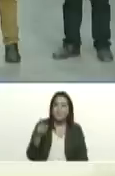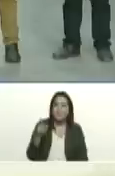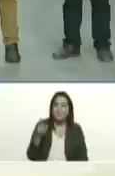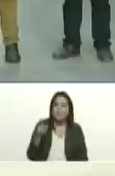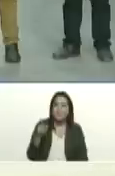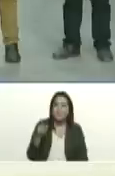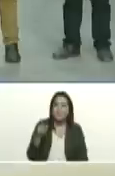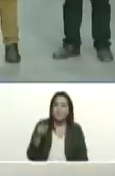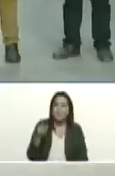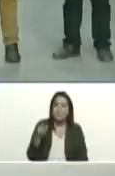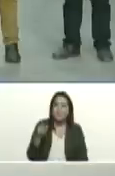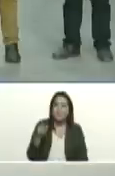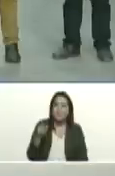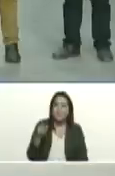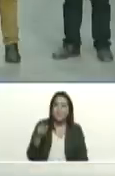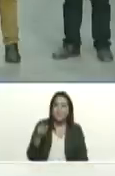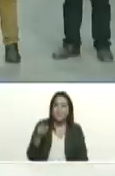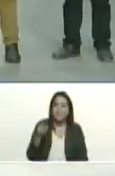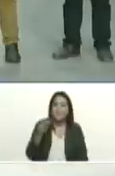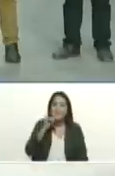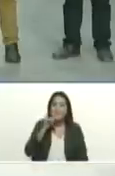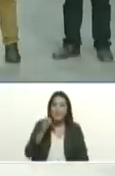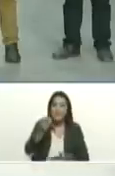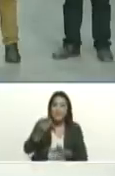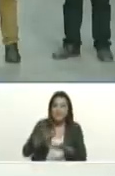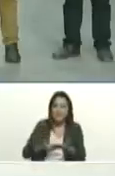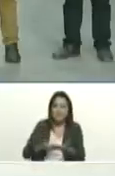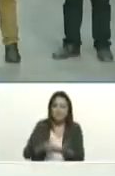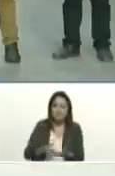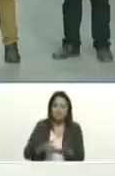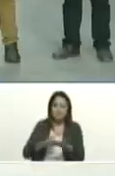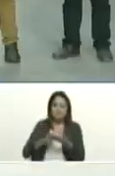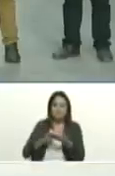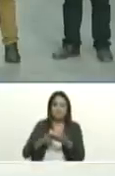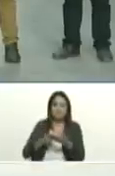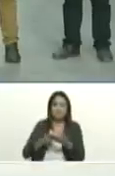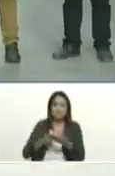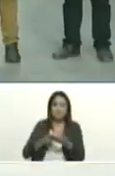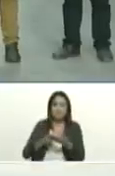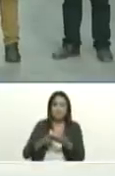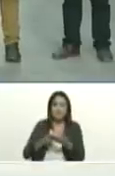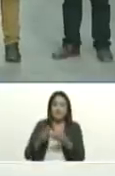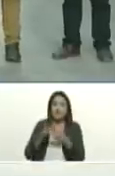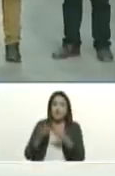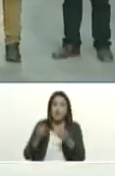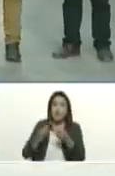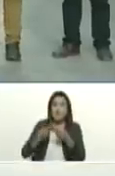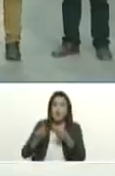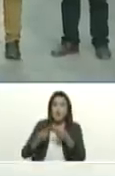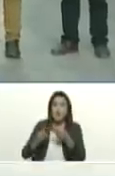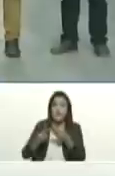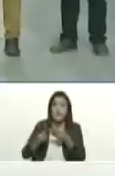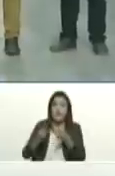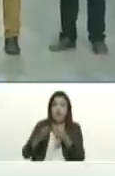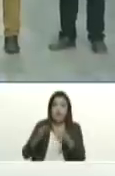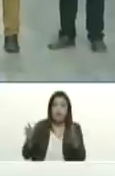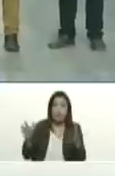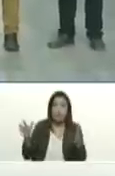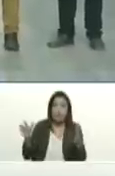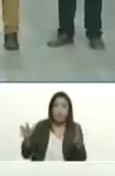el informe de todo el material son galpones y galpones